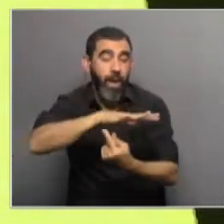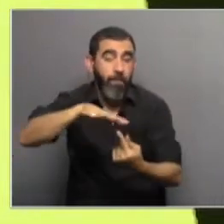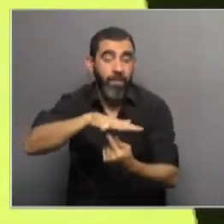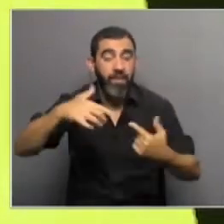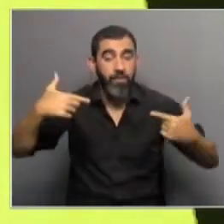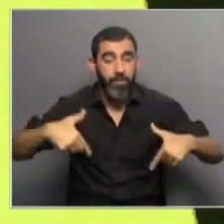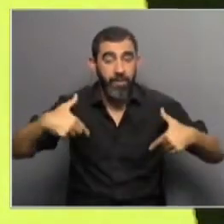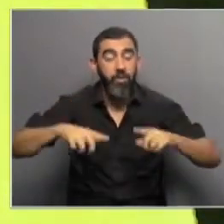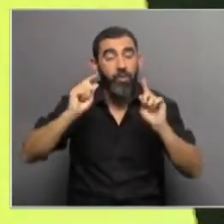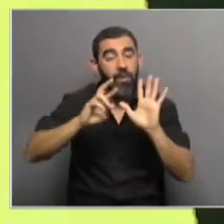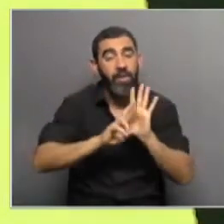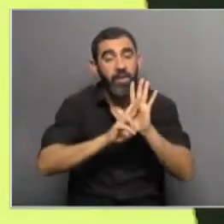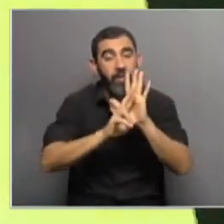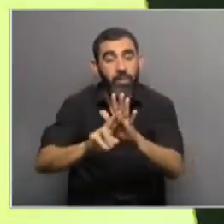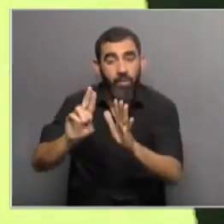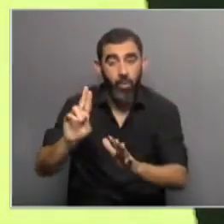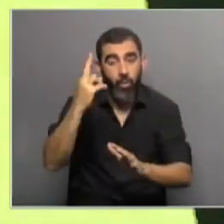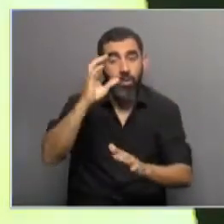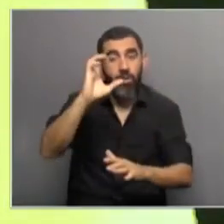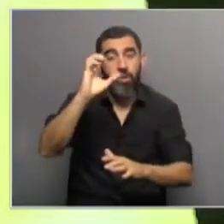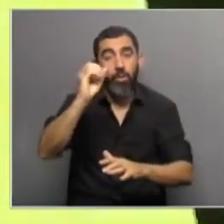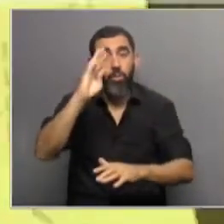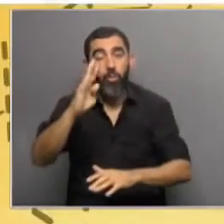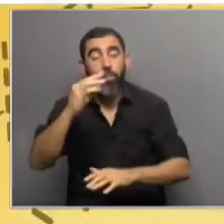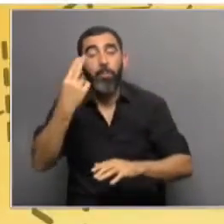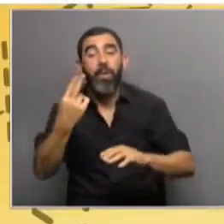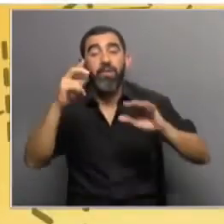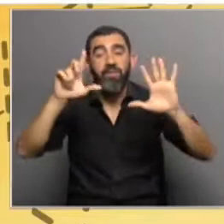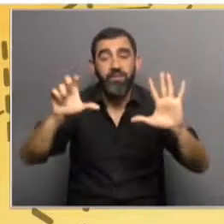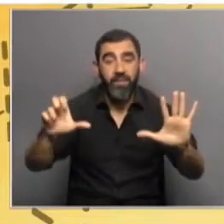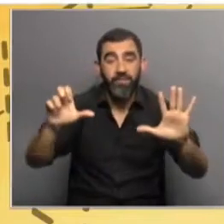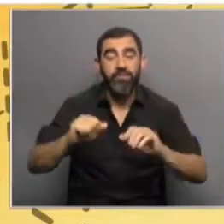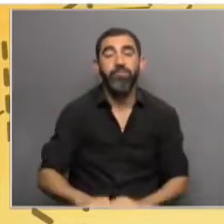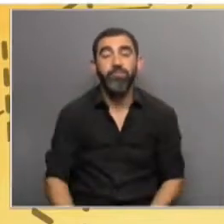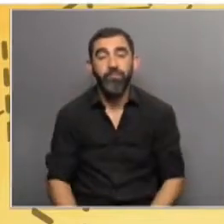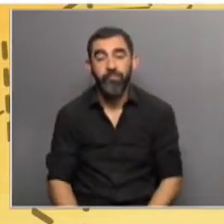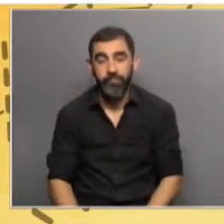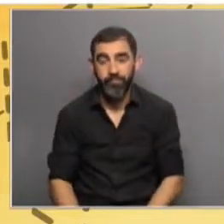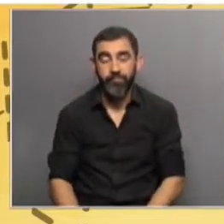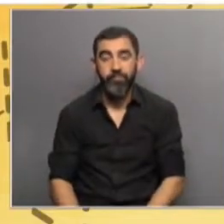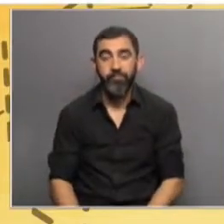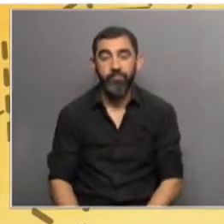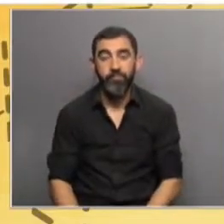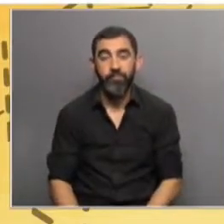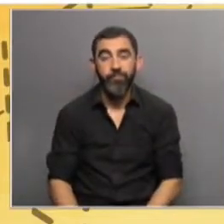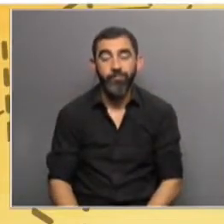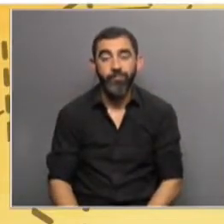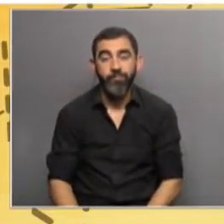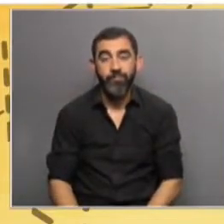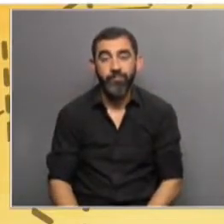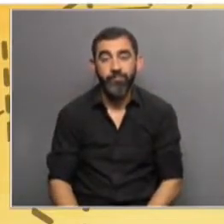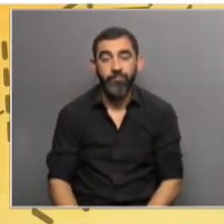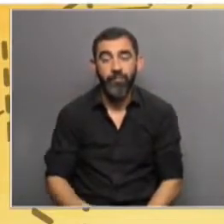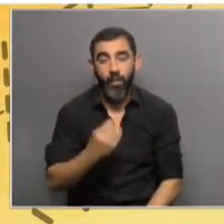integrante de la delegación uruguaya en la COP26. Mariana, buenas noches y bienvenida a Sobre Ciencia. Hola,